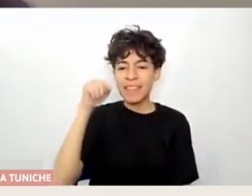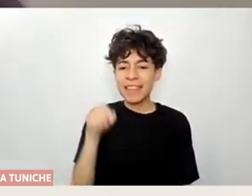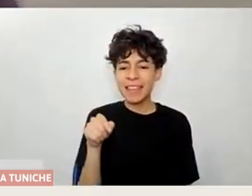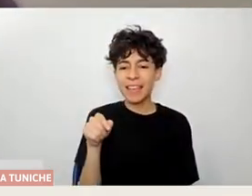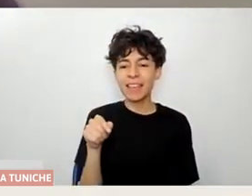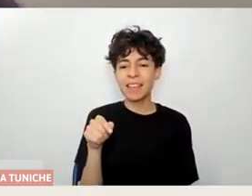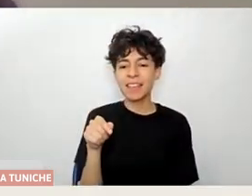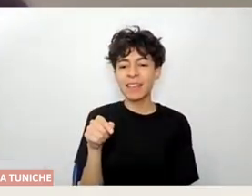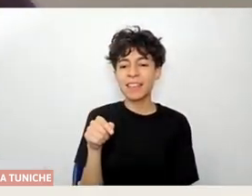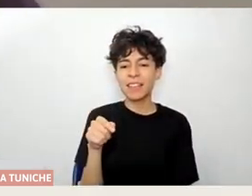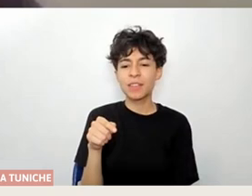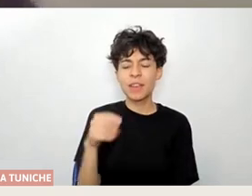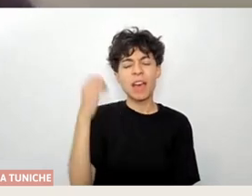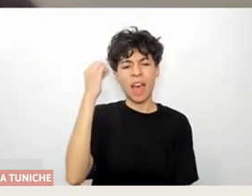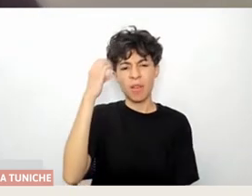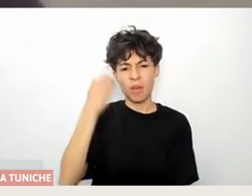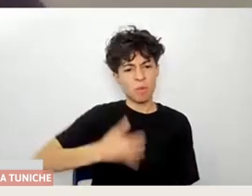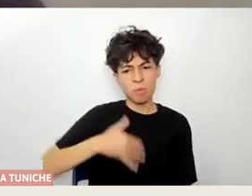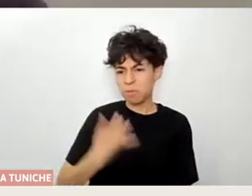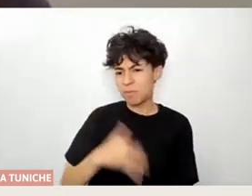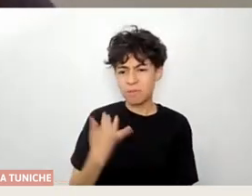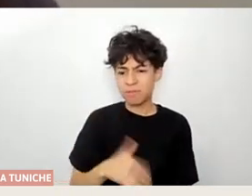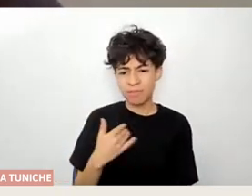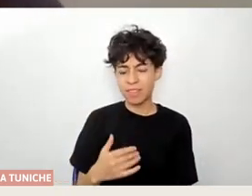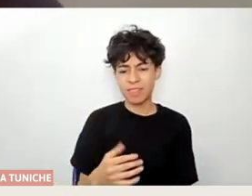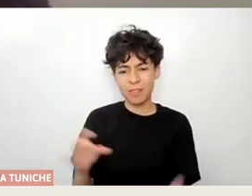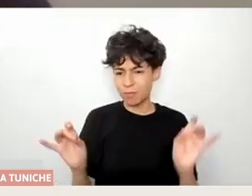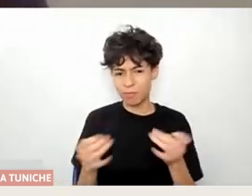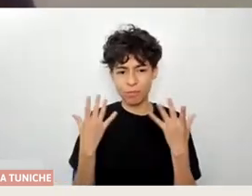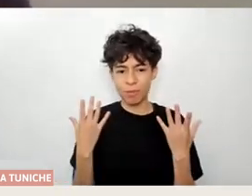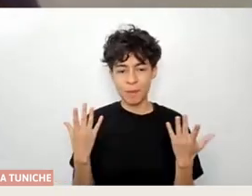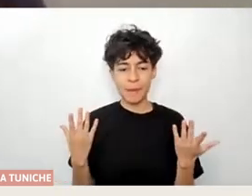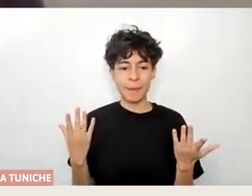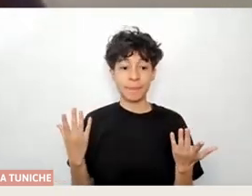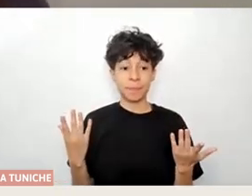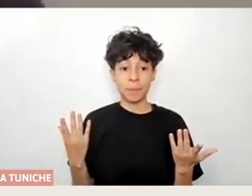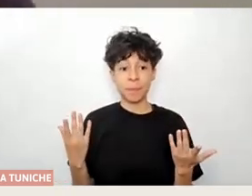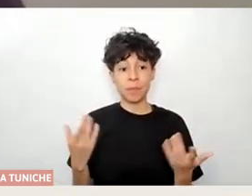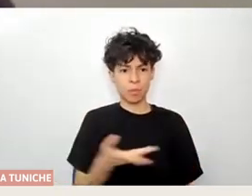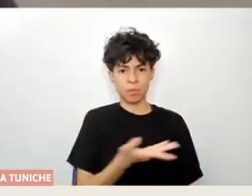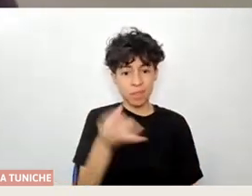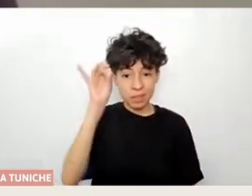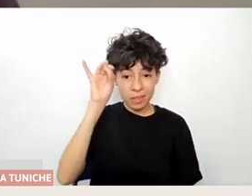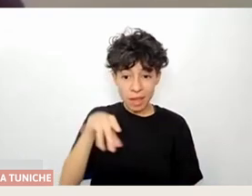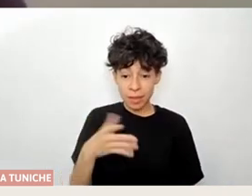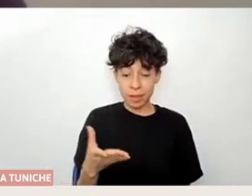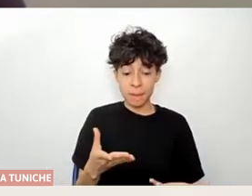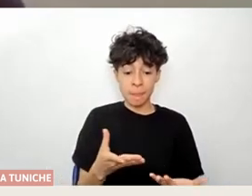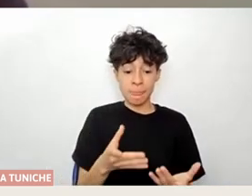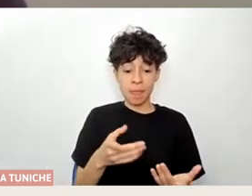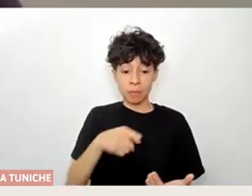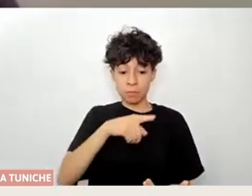significativo impresionante. Ustedes saben que nuestros estudiantes son de aprendizajes